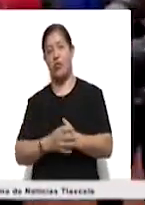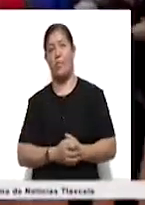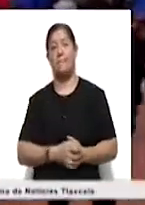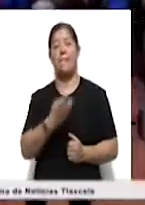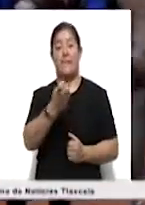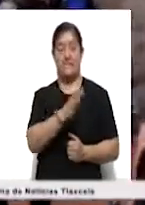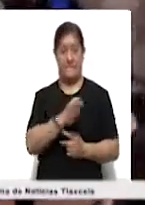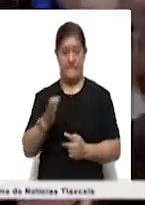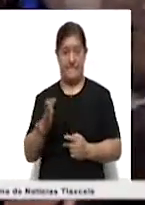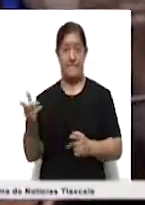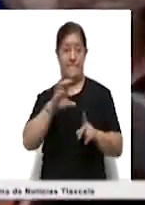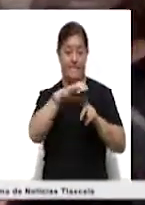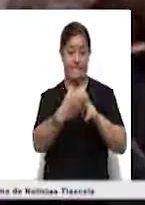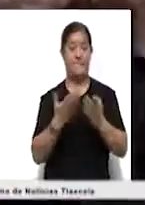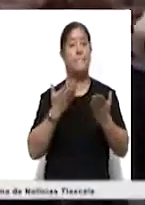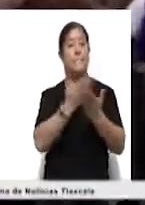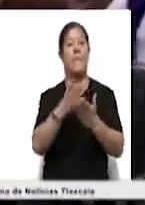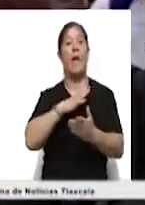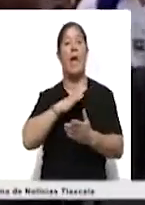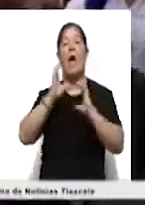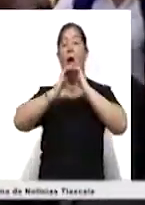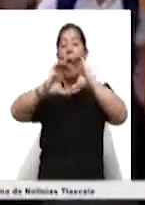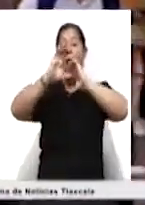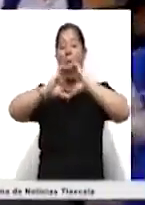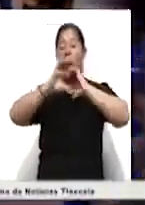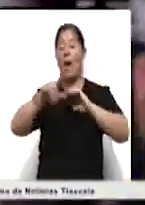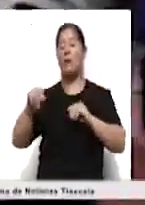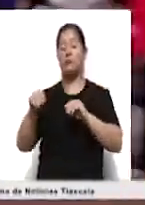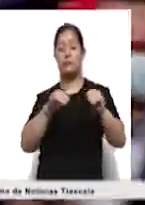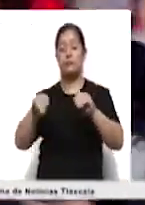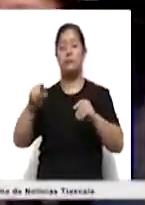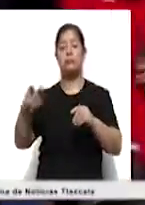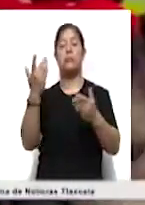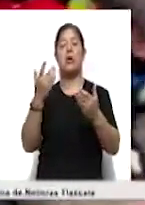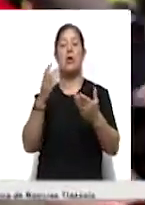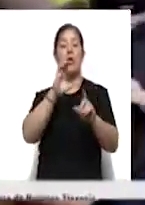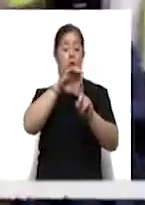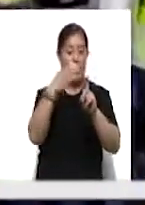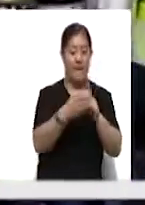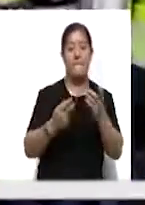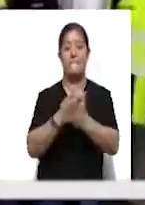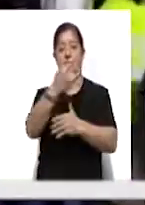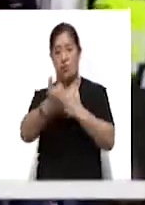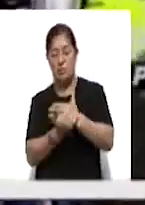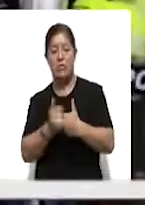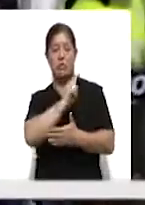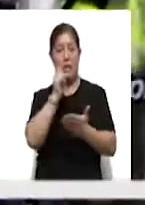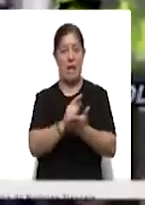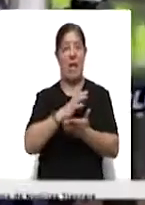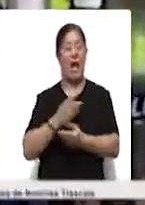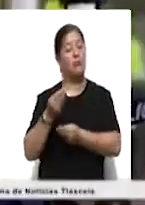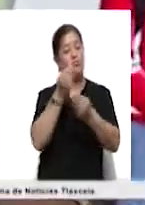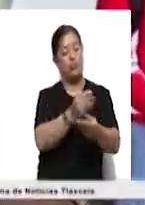el comité convocó a un concierto y una gran movilización en el Congreso para entregar proyectos de ley, informó Maltés, también